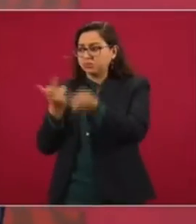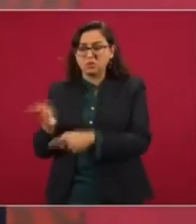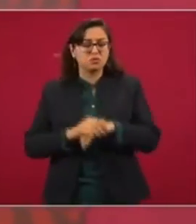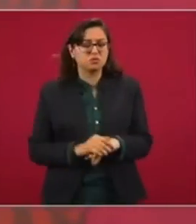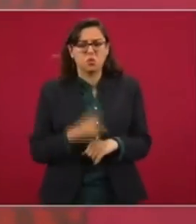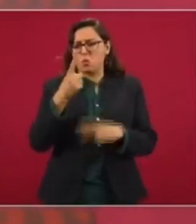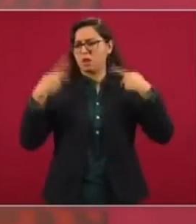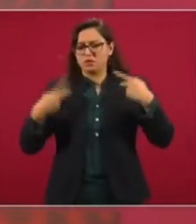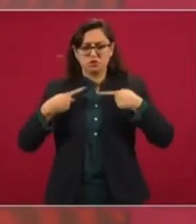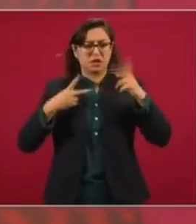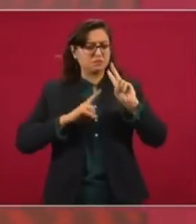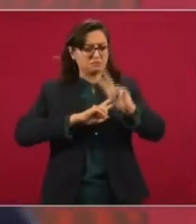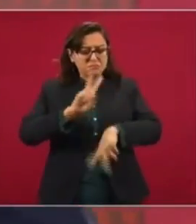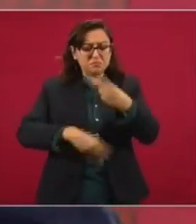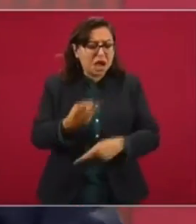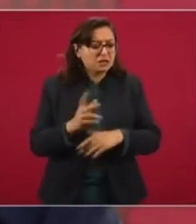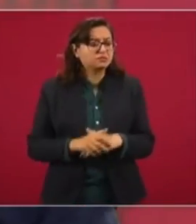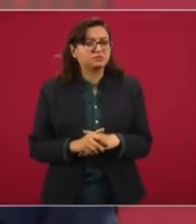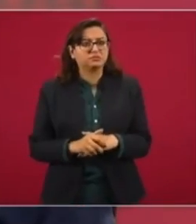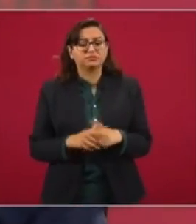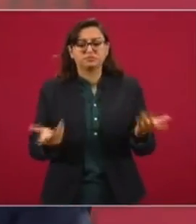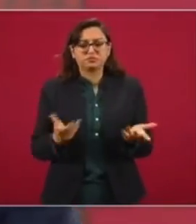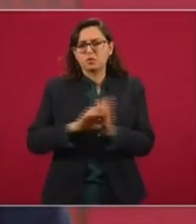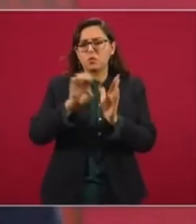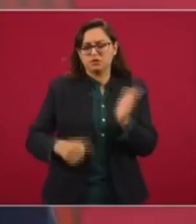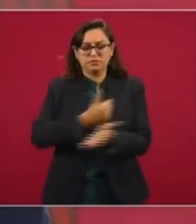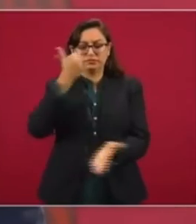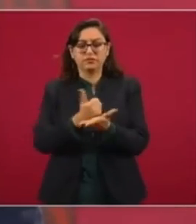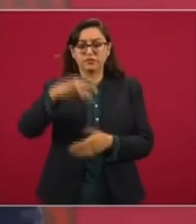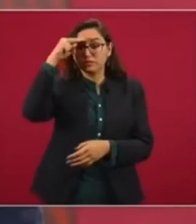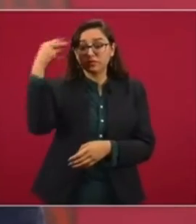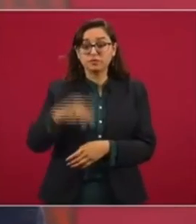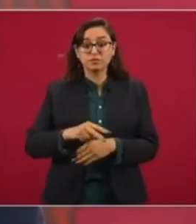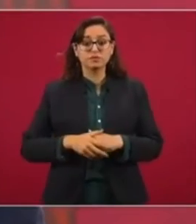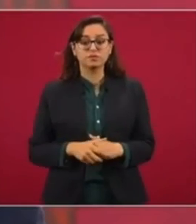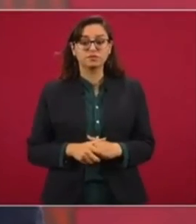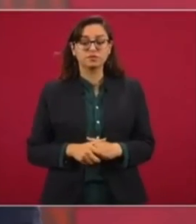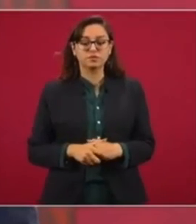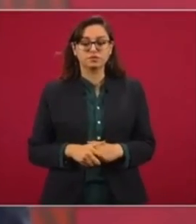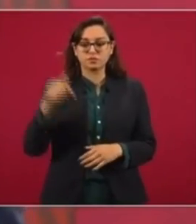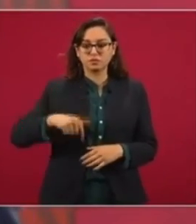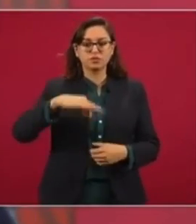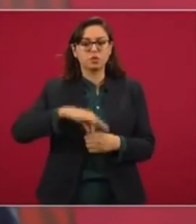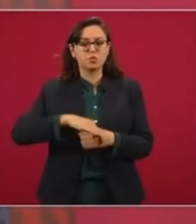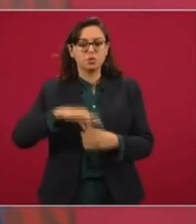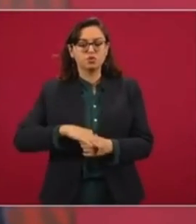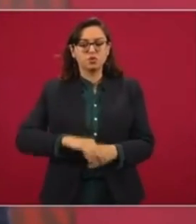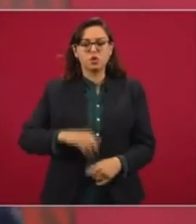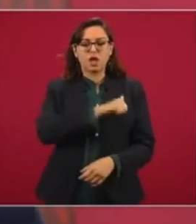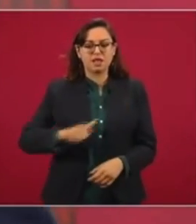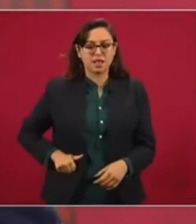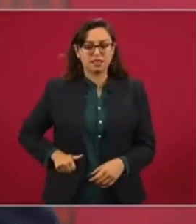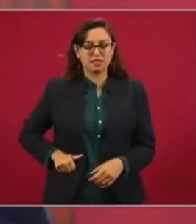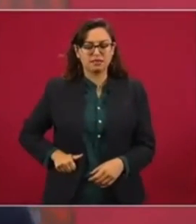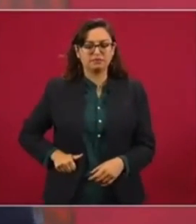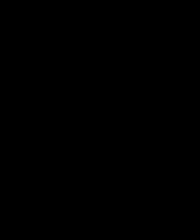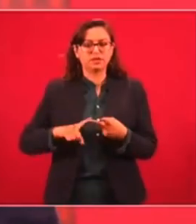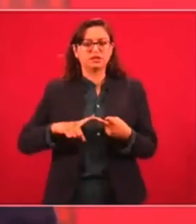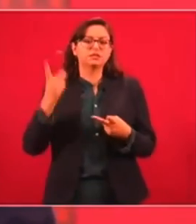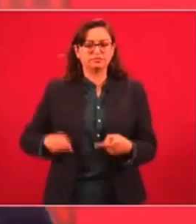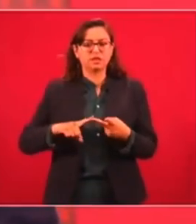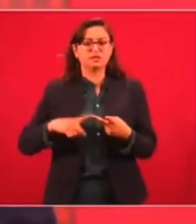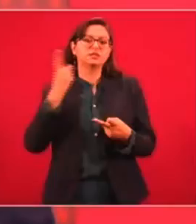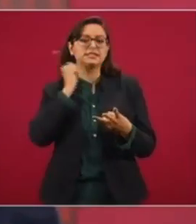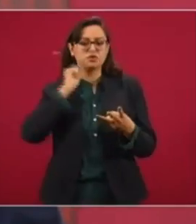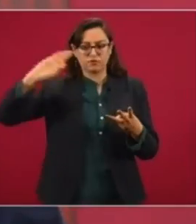Va el ciudadano, si se trata de la Ciudad de México. Aquí van a haber votos para alcaldes, creo. Y diputados federales,